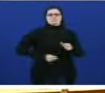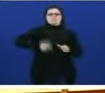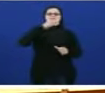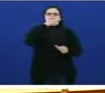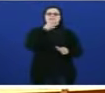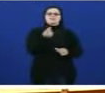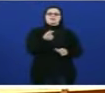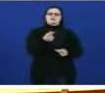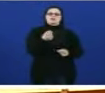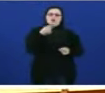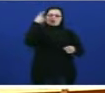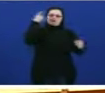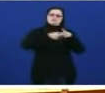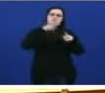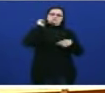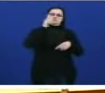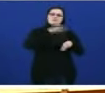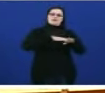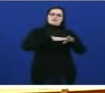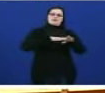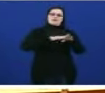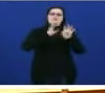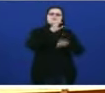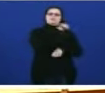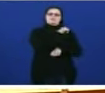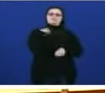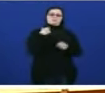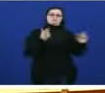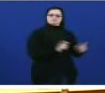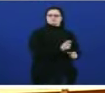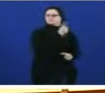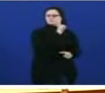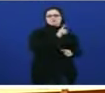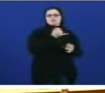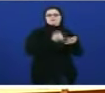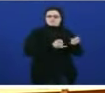destinado á alta dirección da comunidade autónoma non se reduce sube